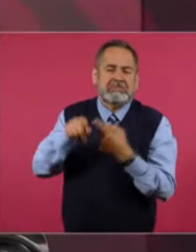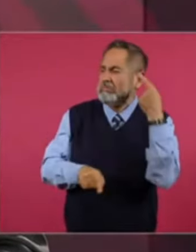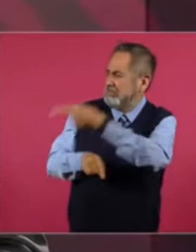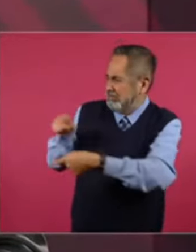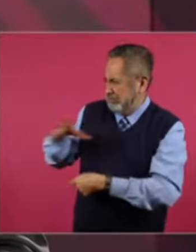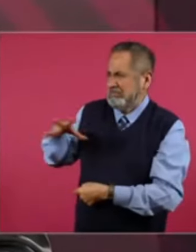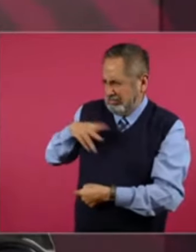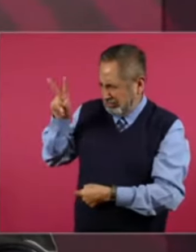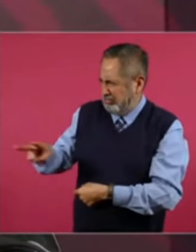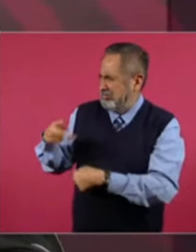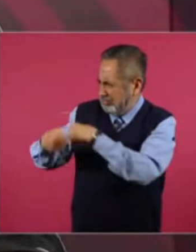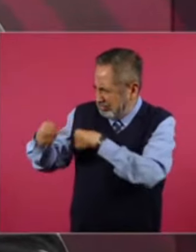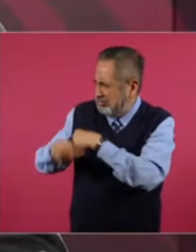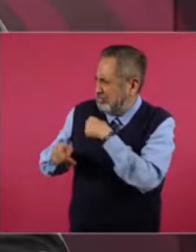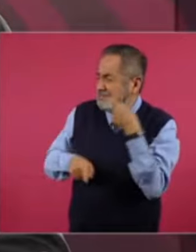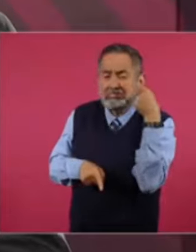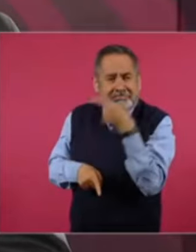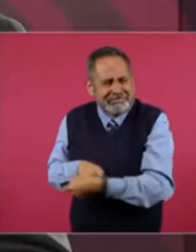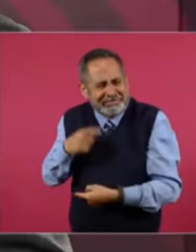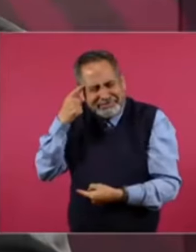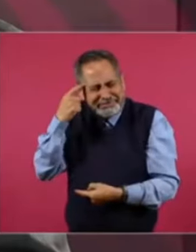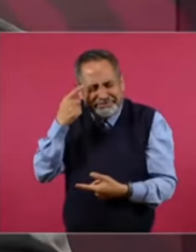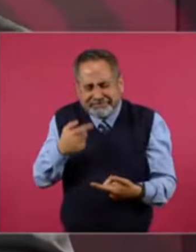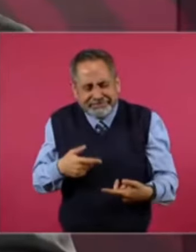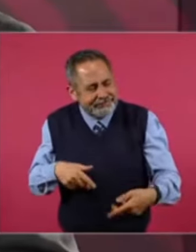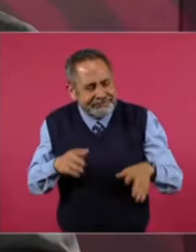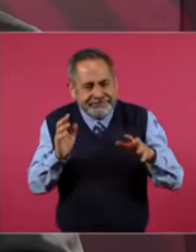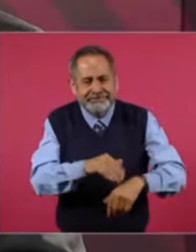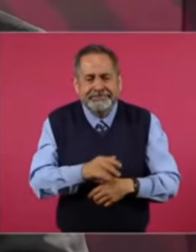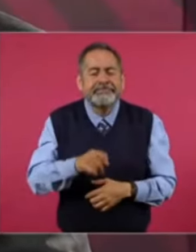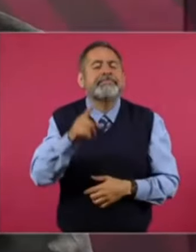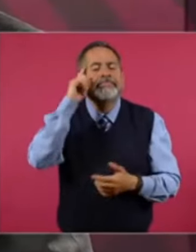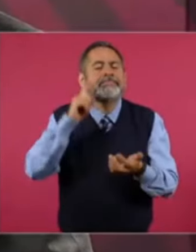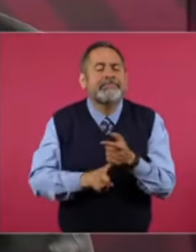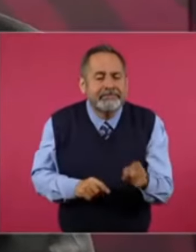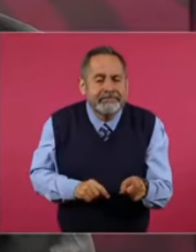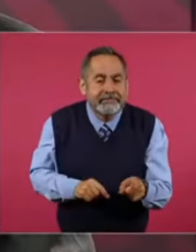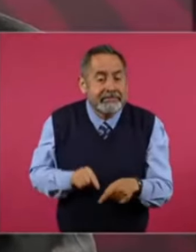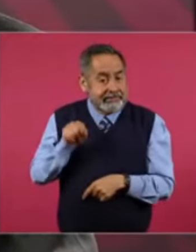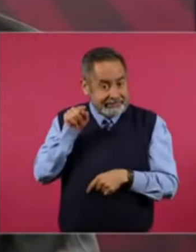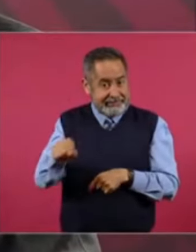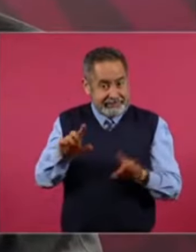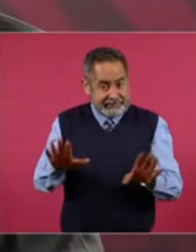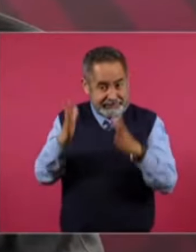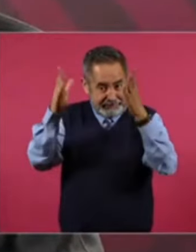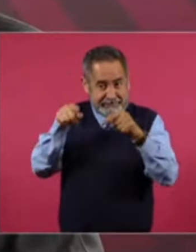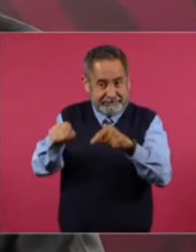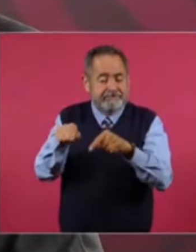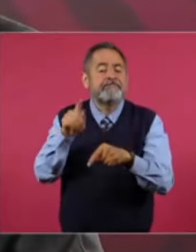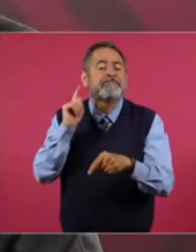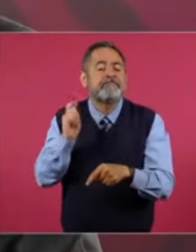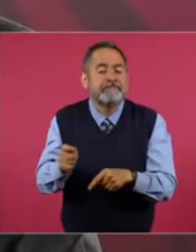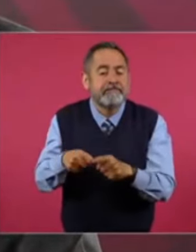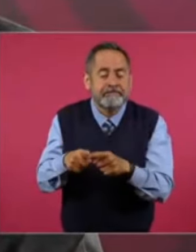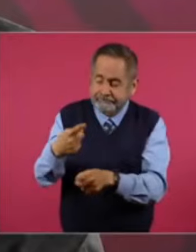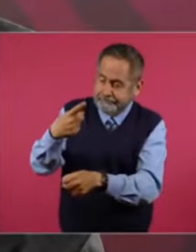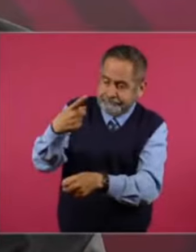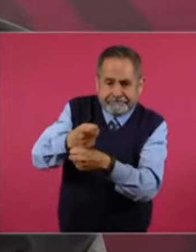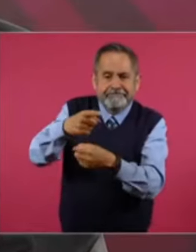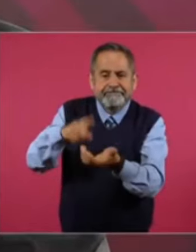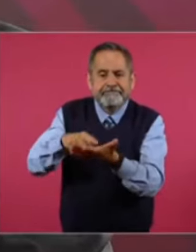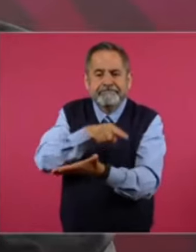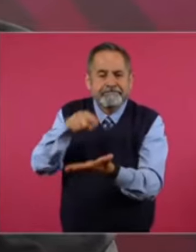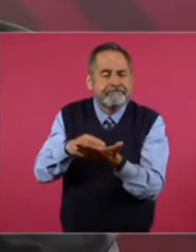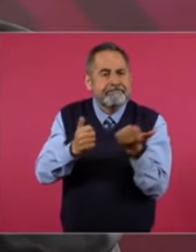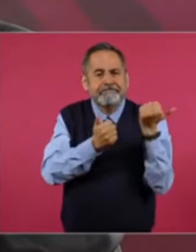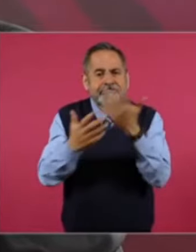Y este. Pues que creen. Que ya ahora. Ese aeropuerto. El. aeropuerto.